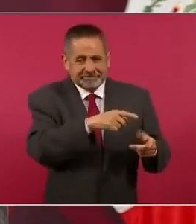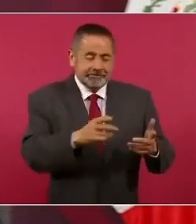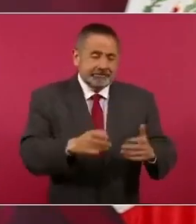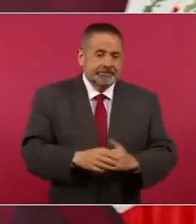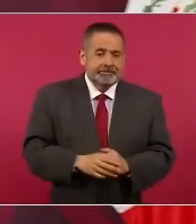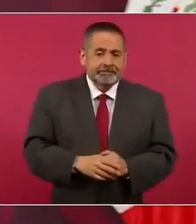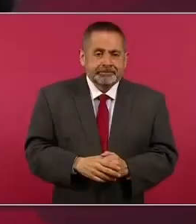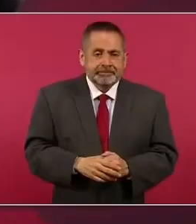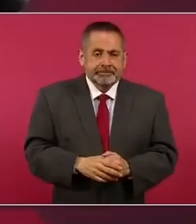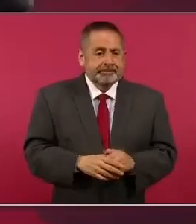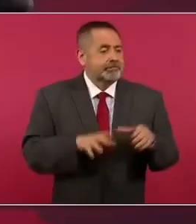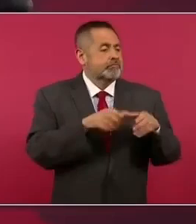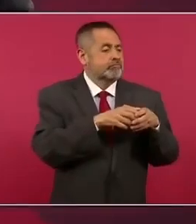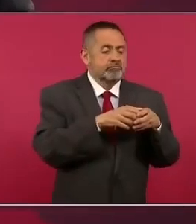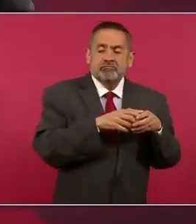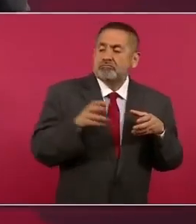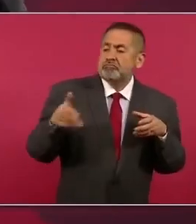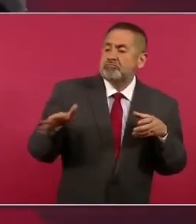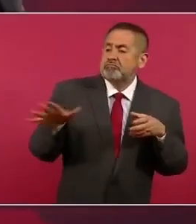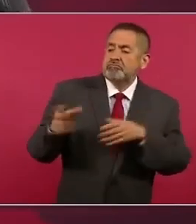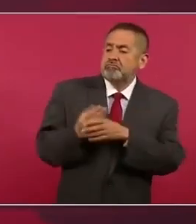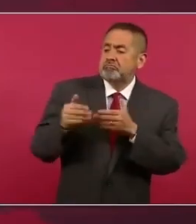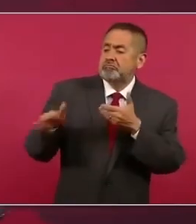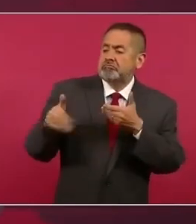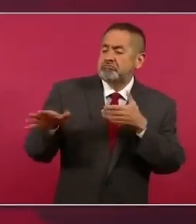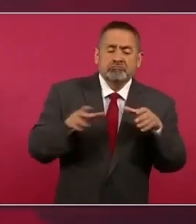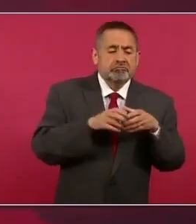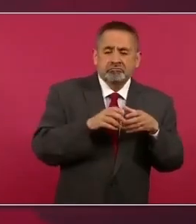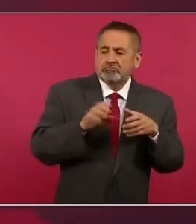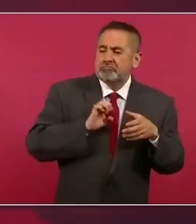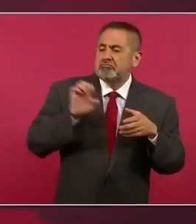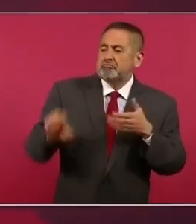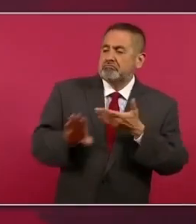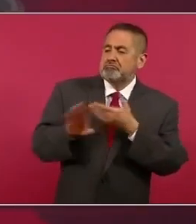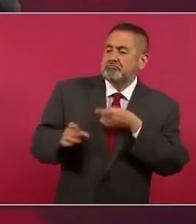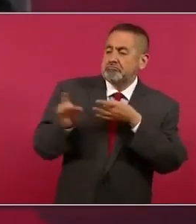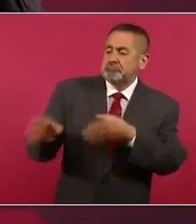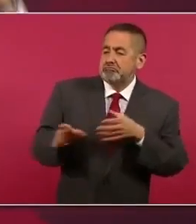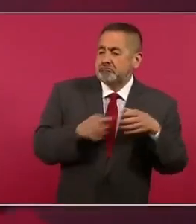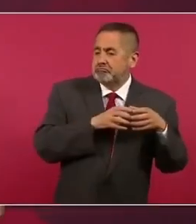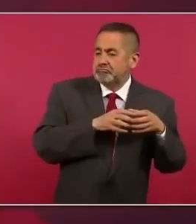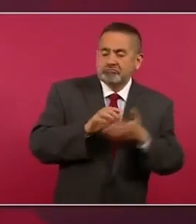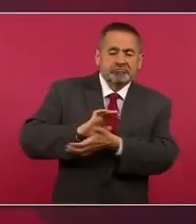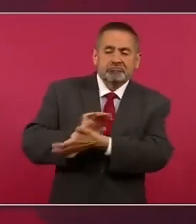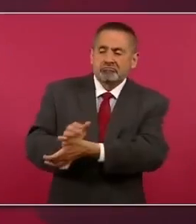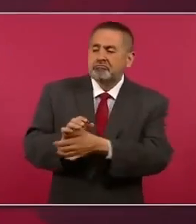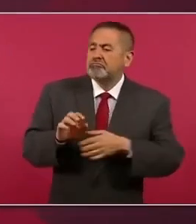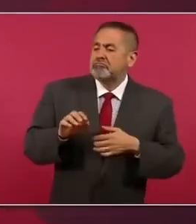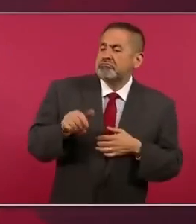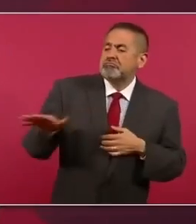defienden el clasismo defienden el racismo defienden la discriminación